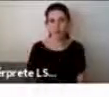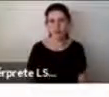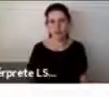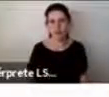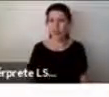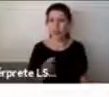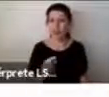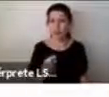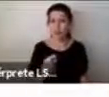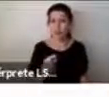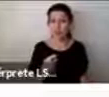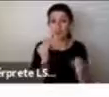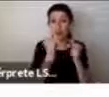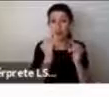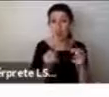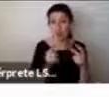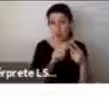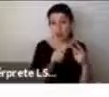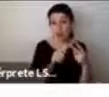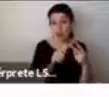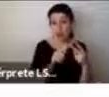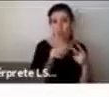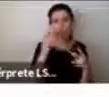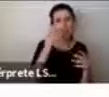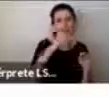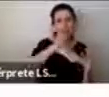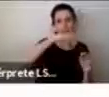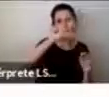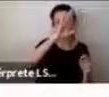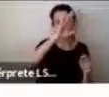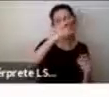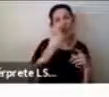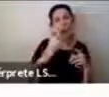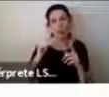este para niños más grandes y hay otro que es para niños más pequeños